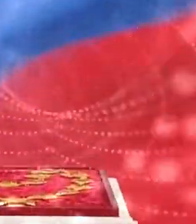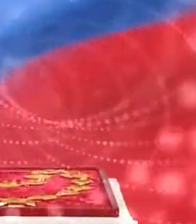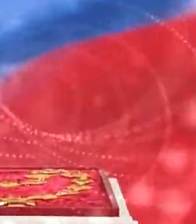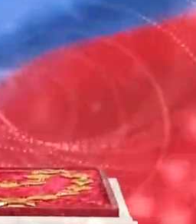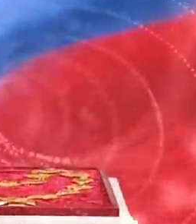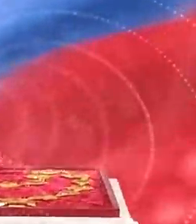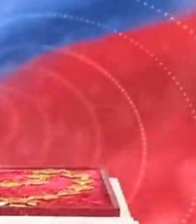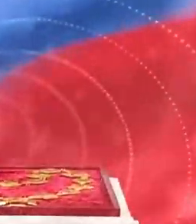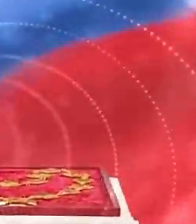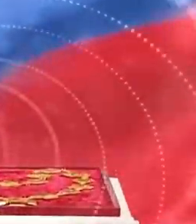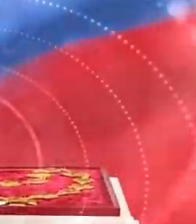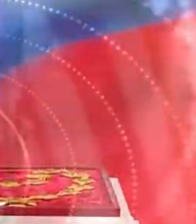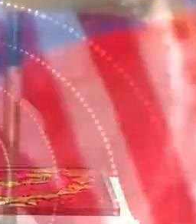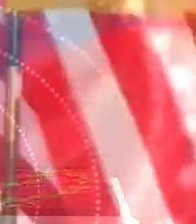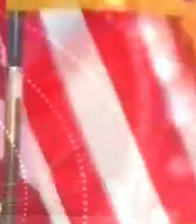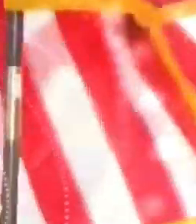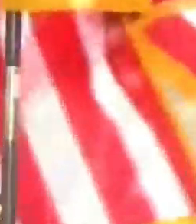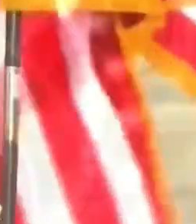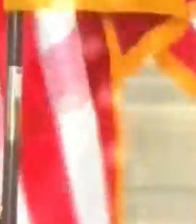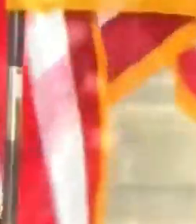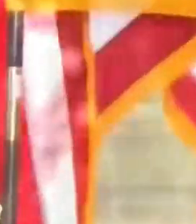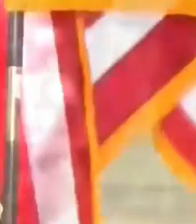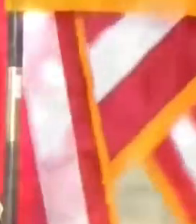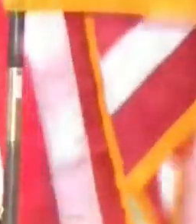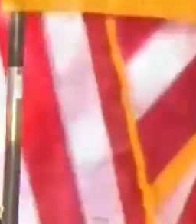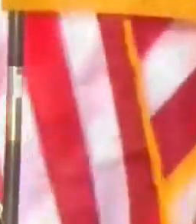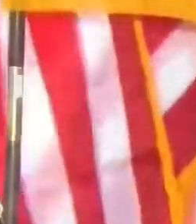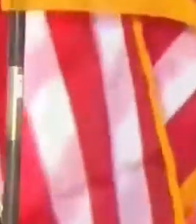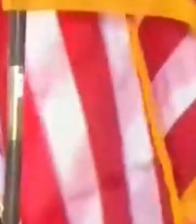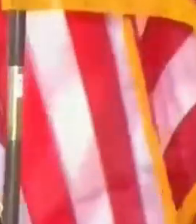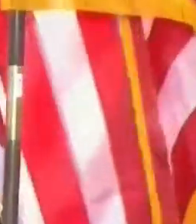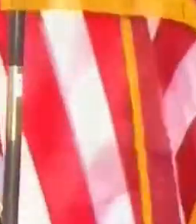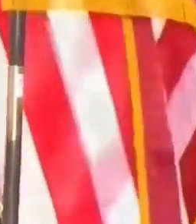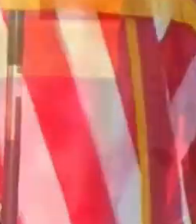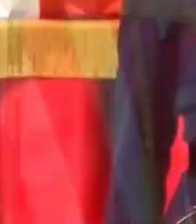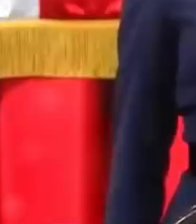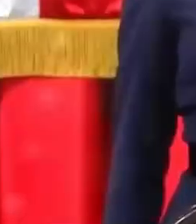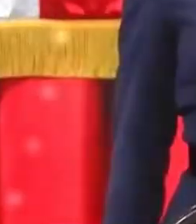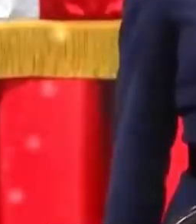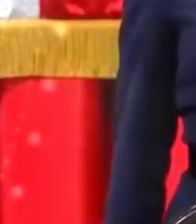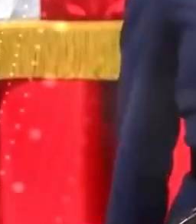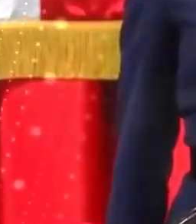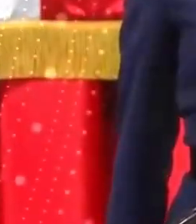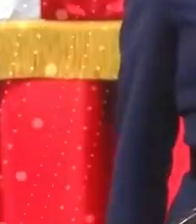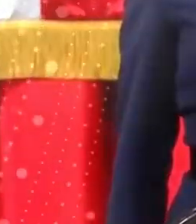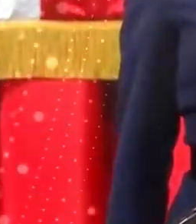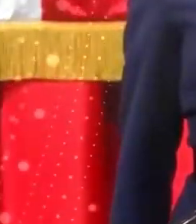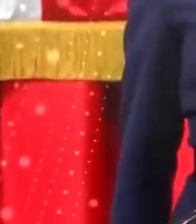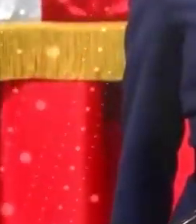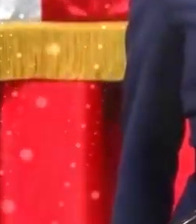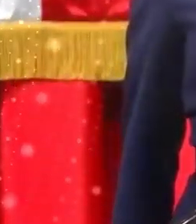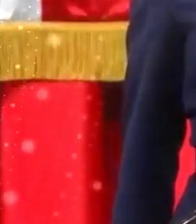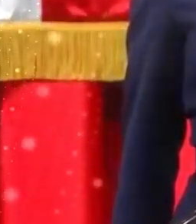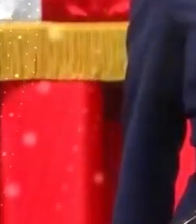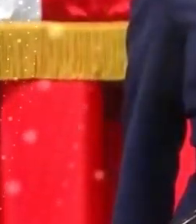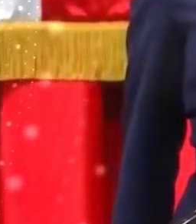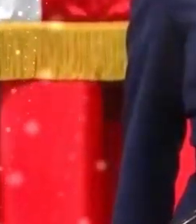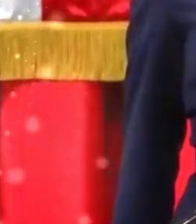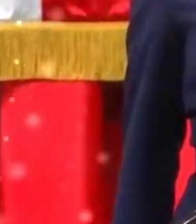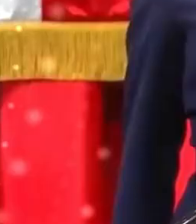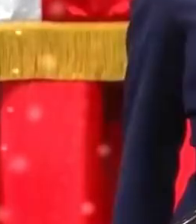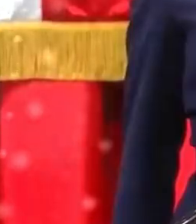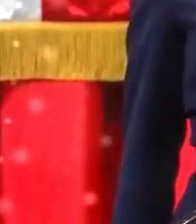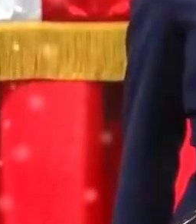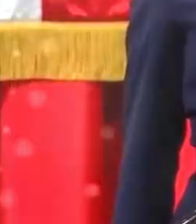good life. We will see you soon. Querido México, gracias de todo corazón.